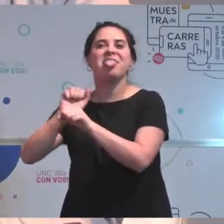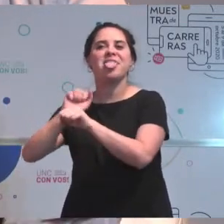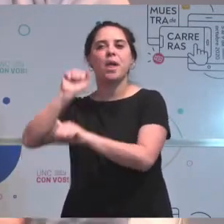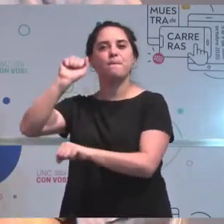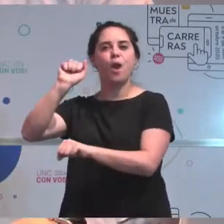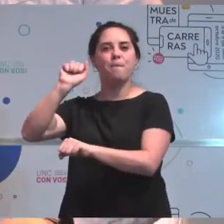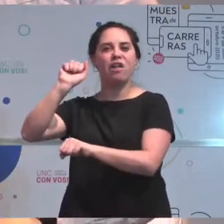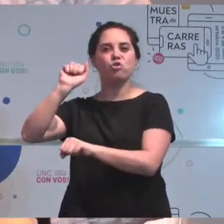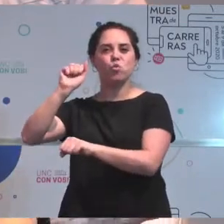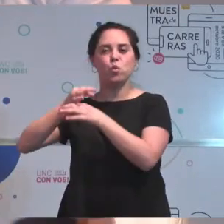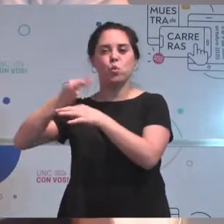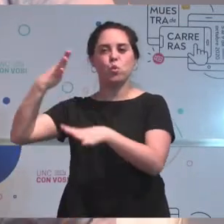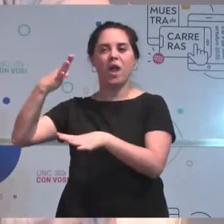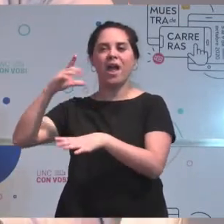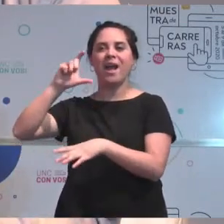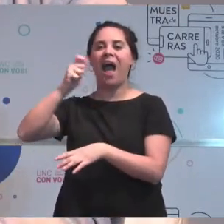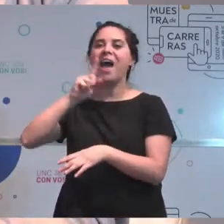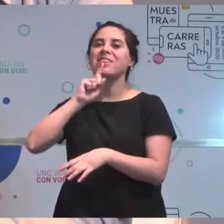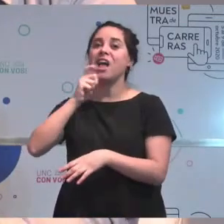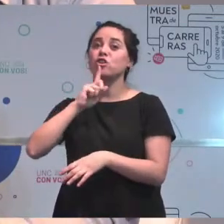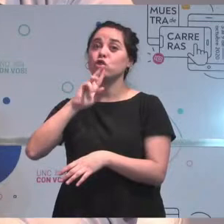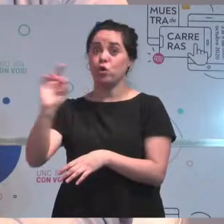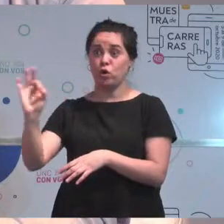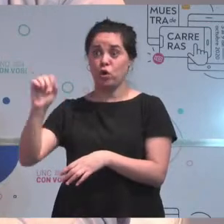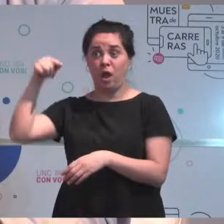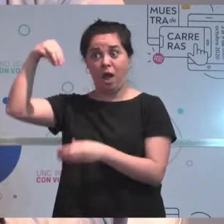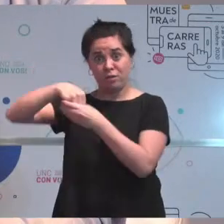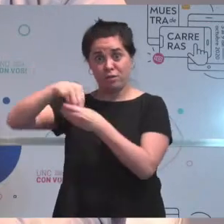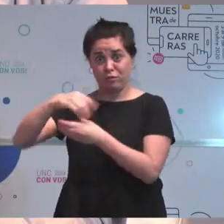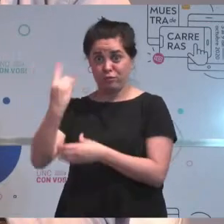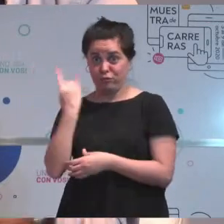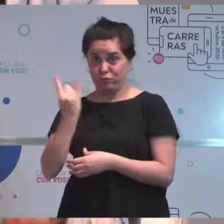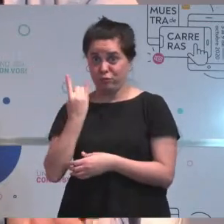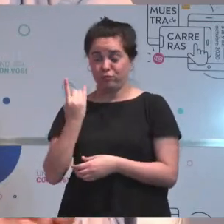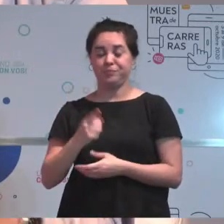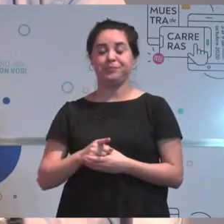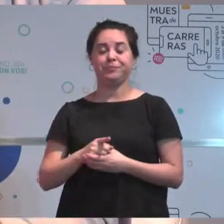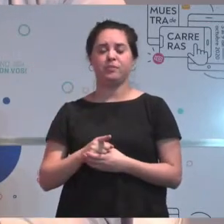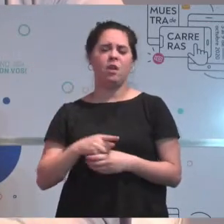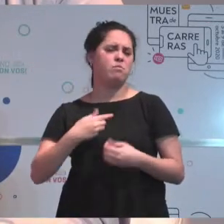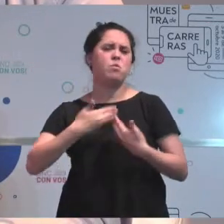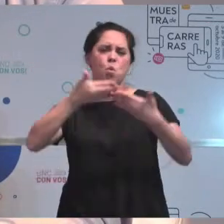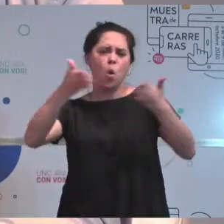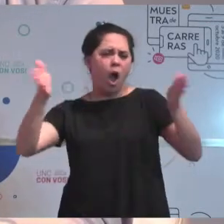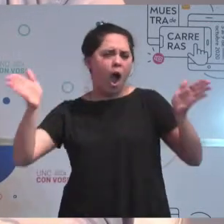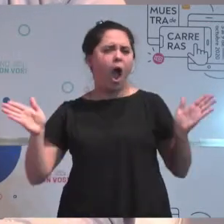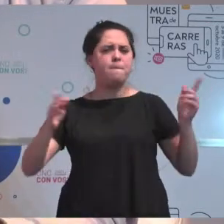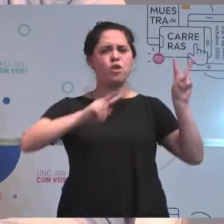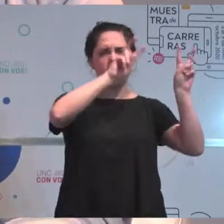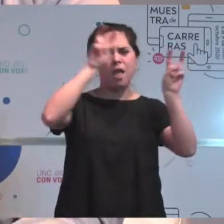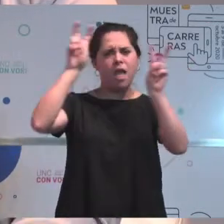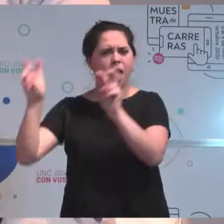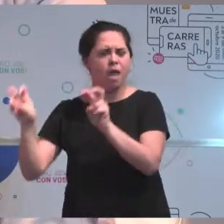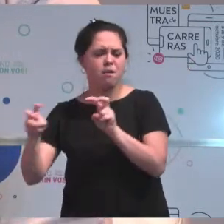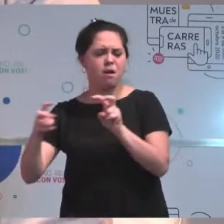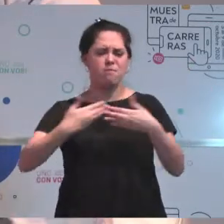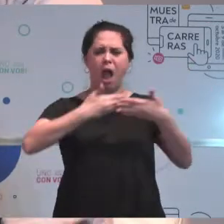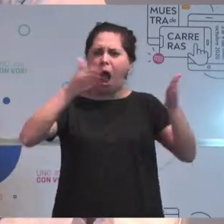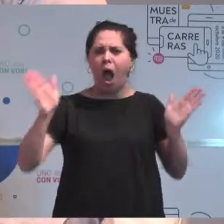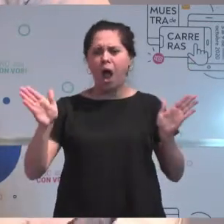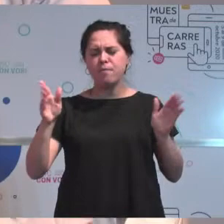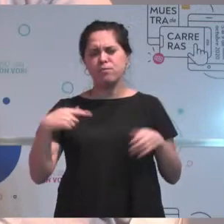cosas para hacer. Todas diferentes, ¿bien? Y con una amplia gama de temas sobre los cuales voy